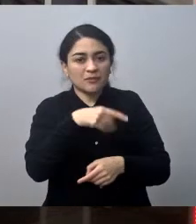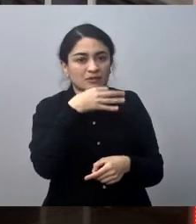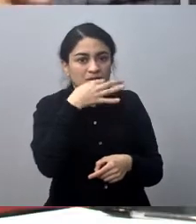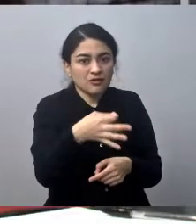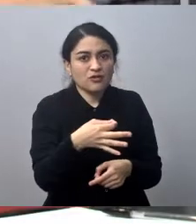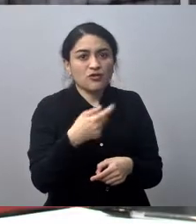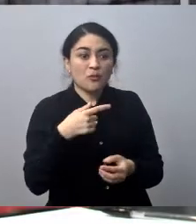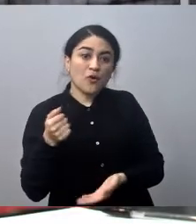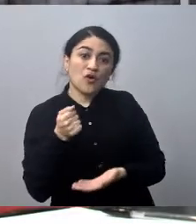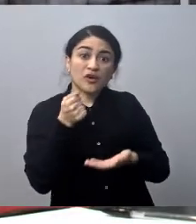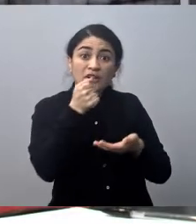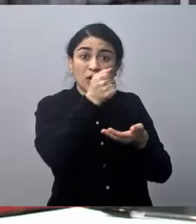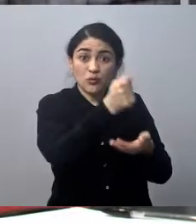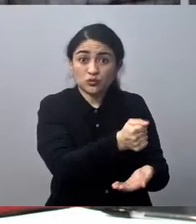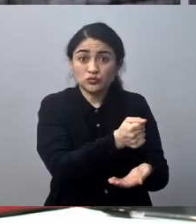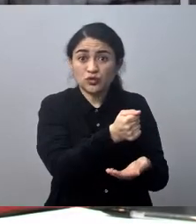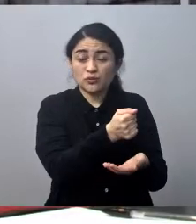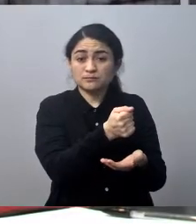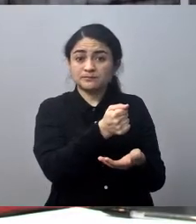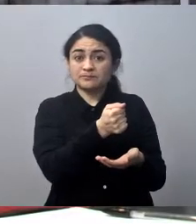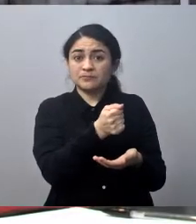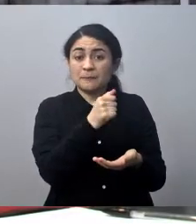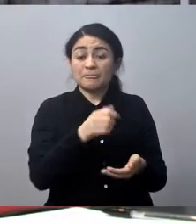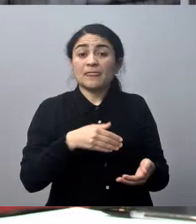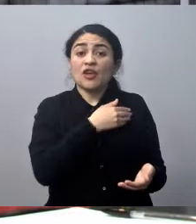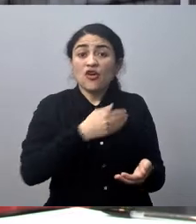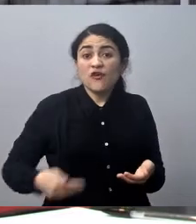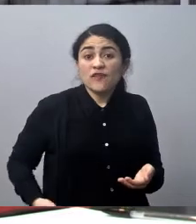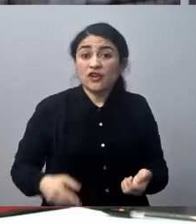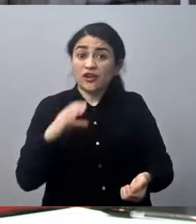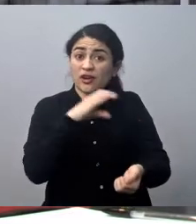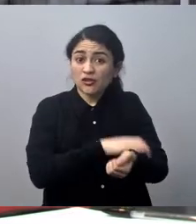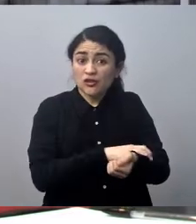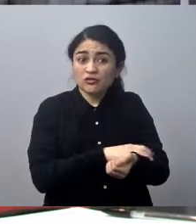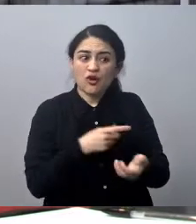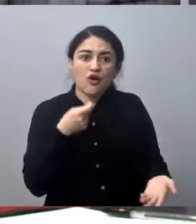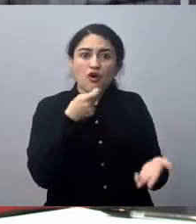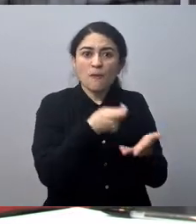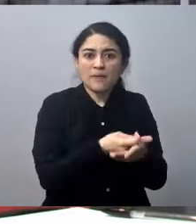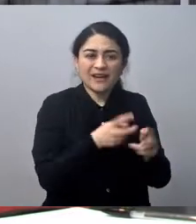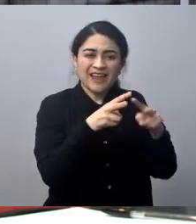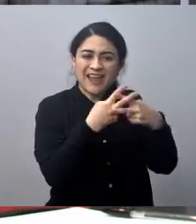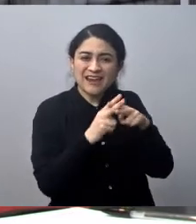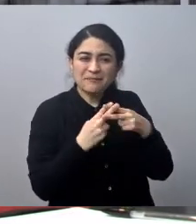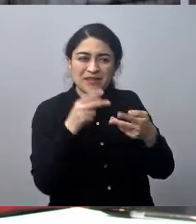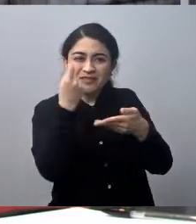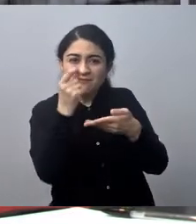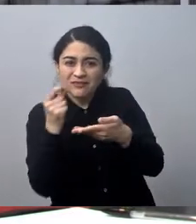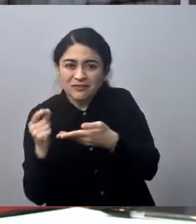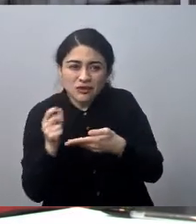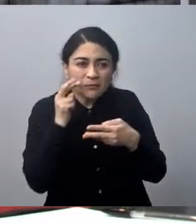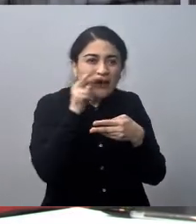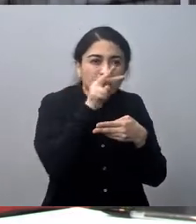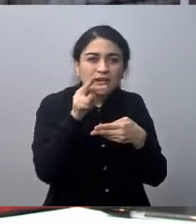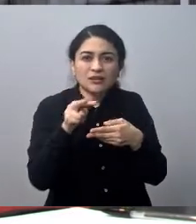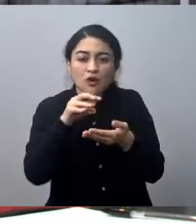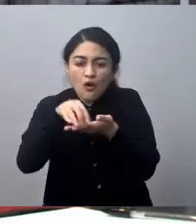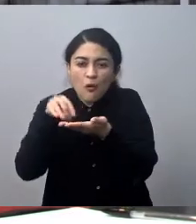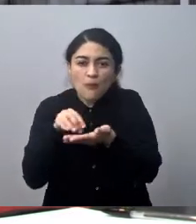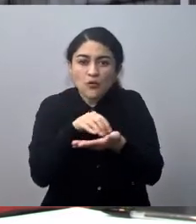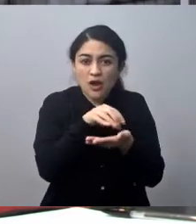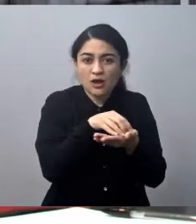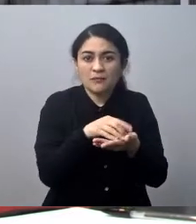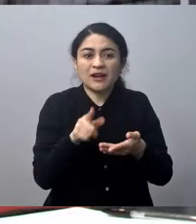la posibilidad, con recursos del gobierno regional, la compra de estos instrumentos para cada una de las comunas donde